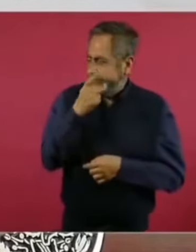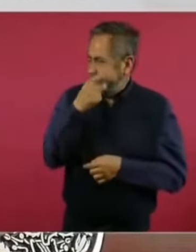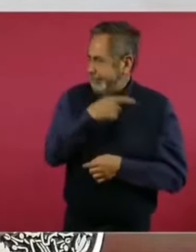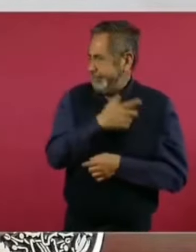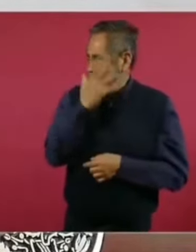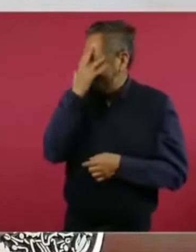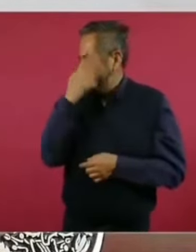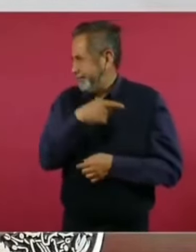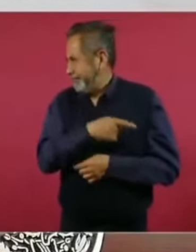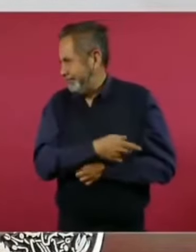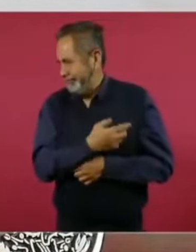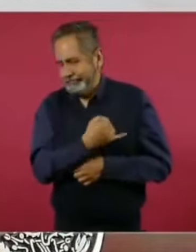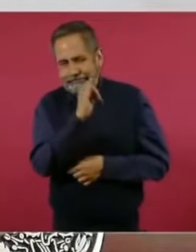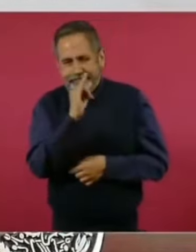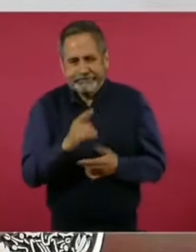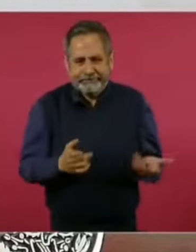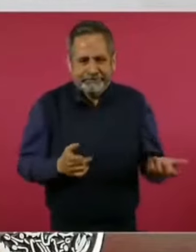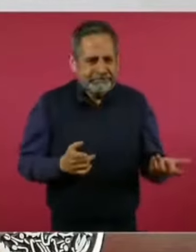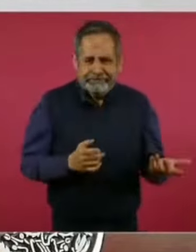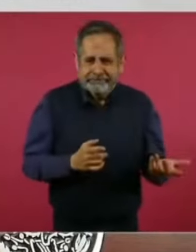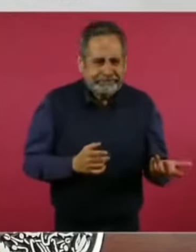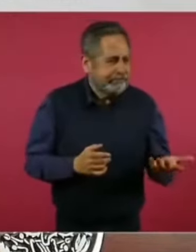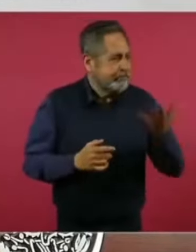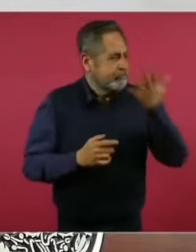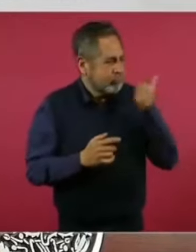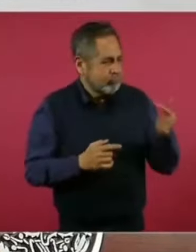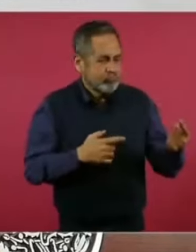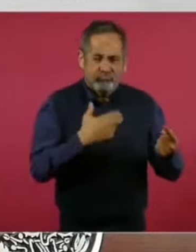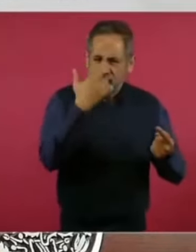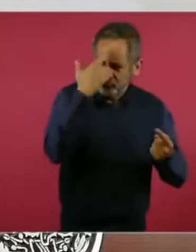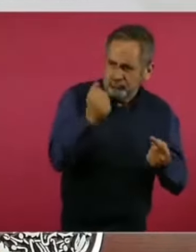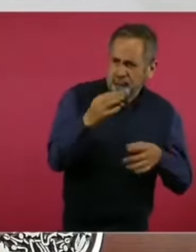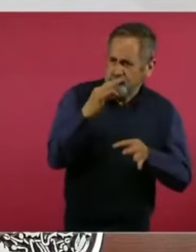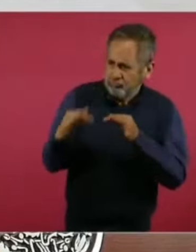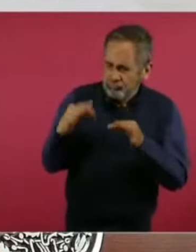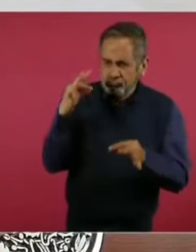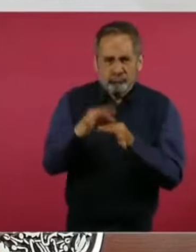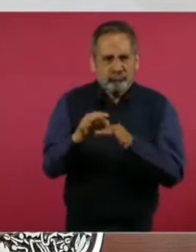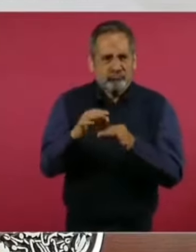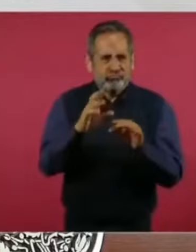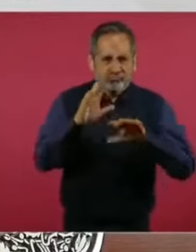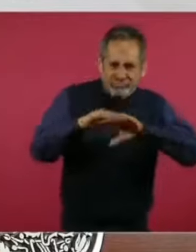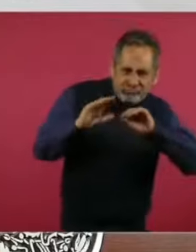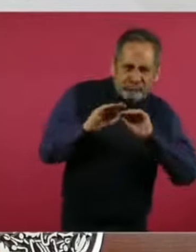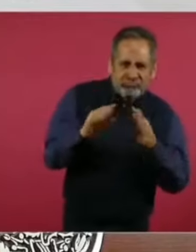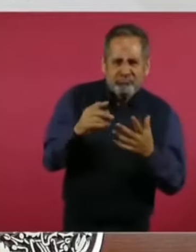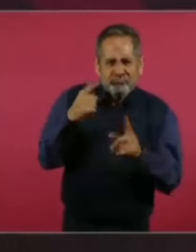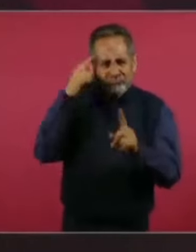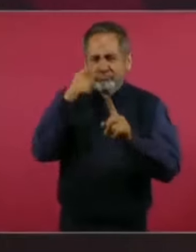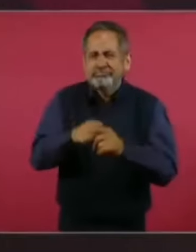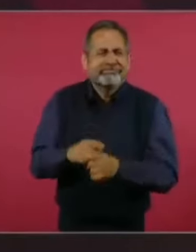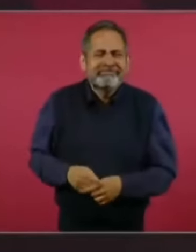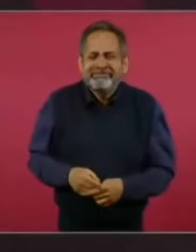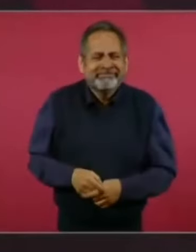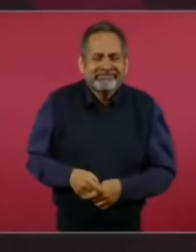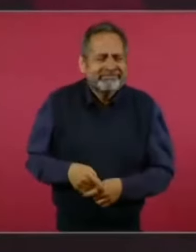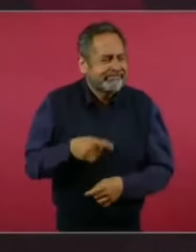porque no hay rigor teórico, conceptual, es mucha la deshonestidad